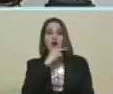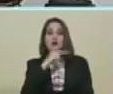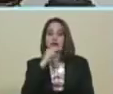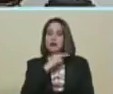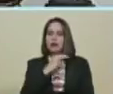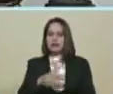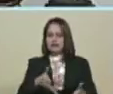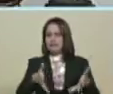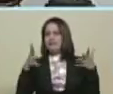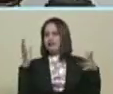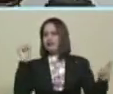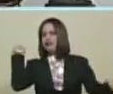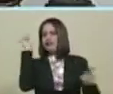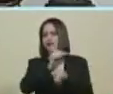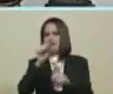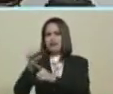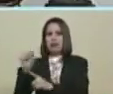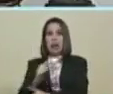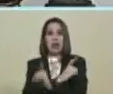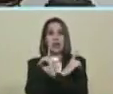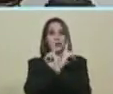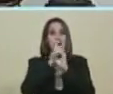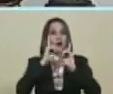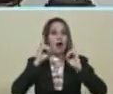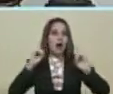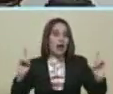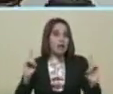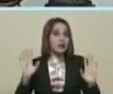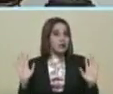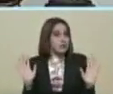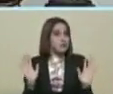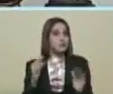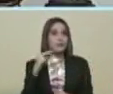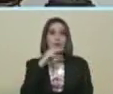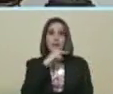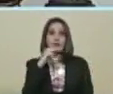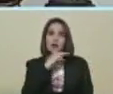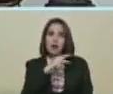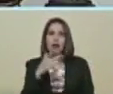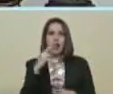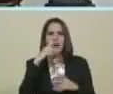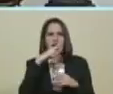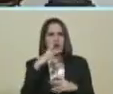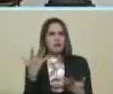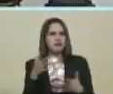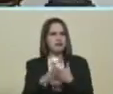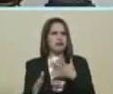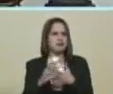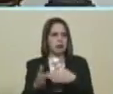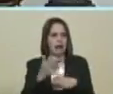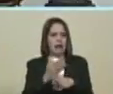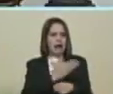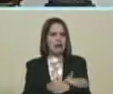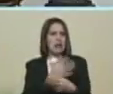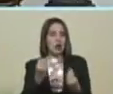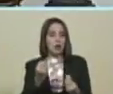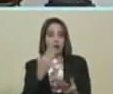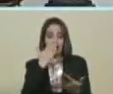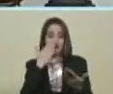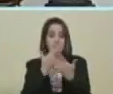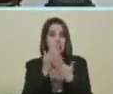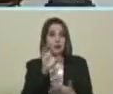popular... ...de victoria democrática... ...estos son algunos comentarios... ...que quería hacer... ...ante... ...el